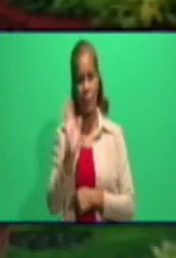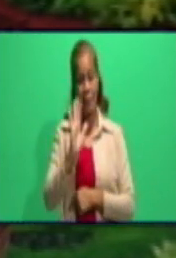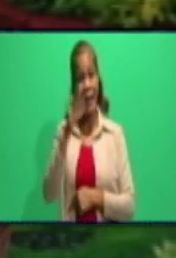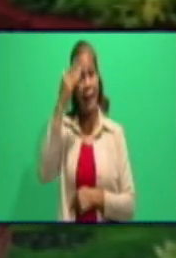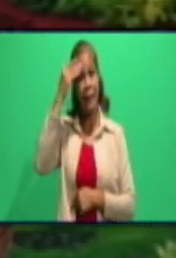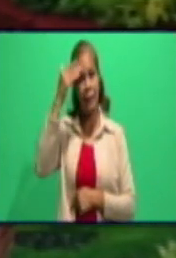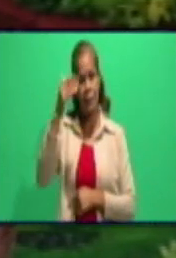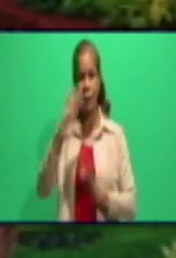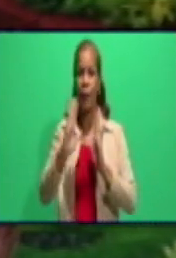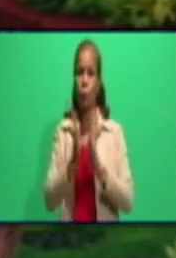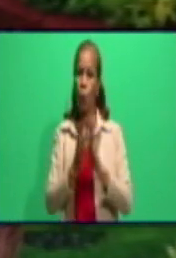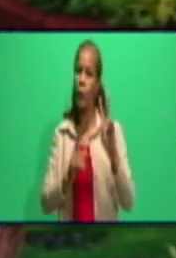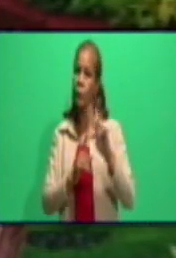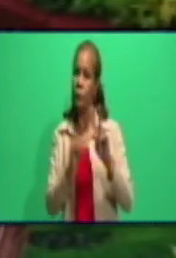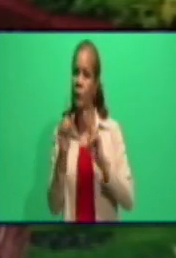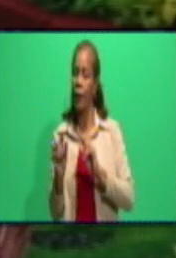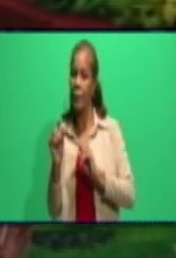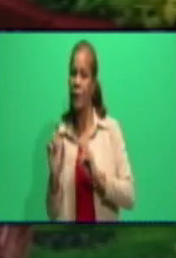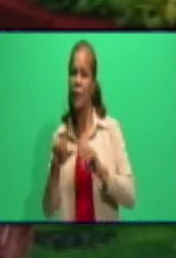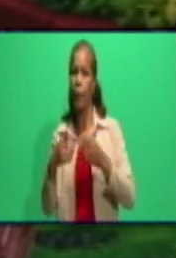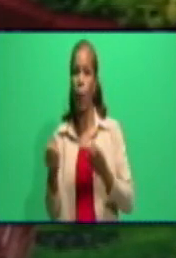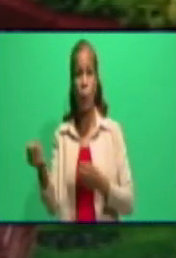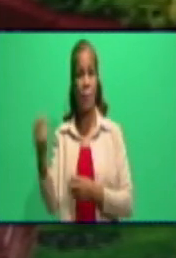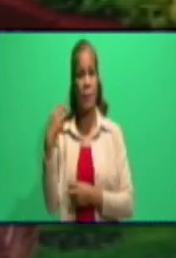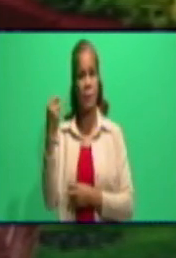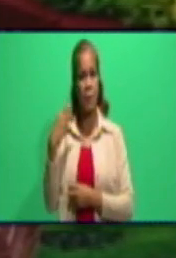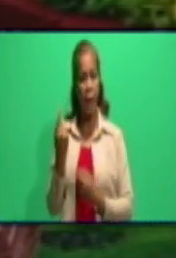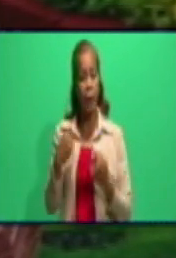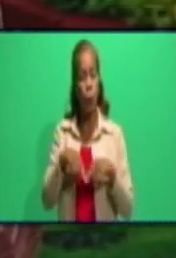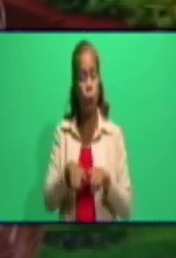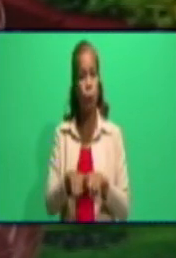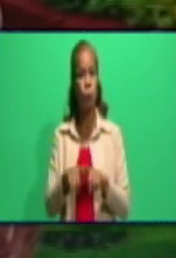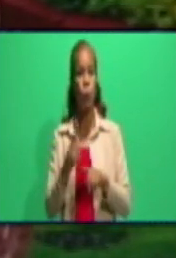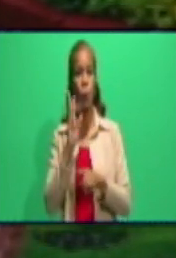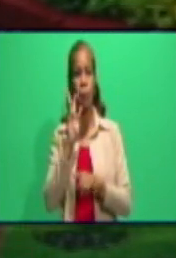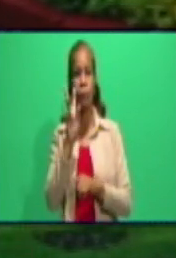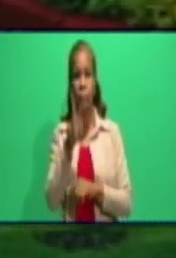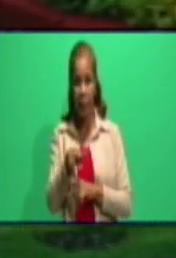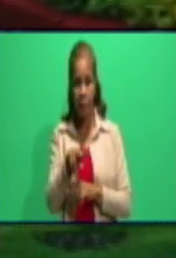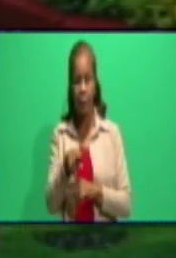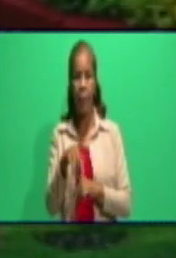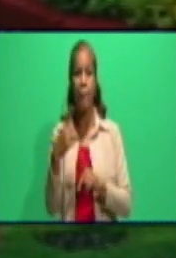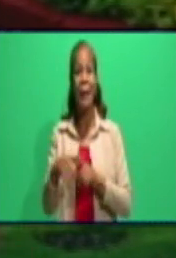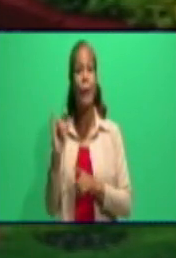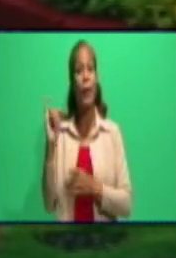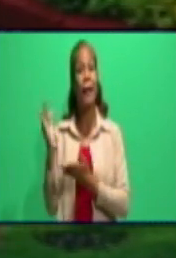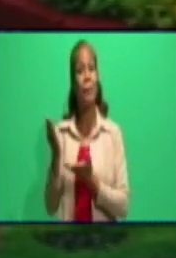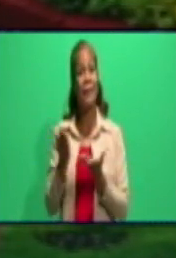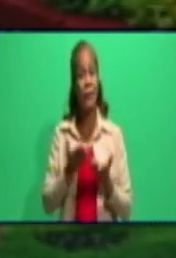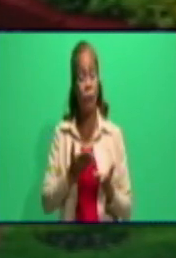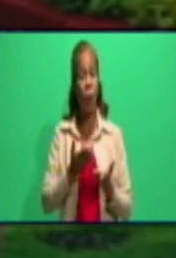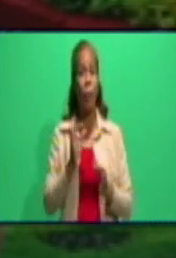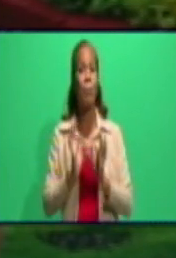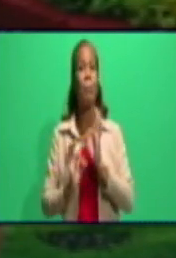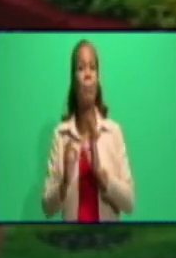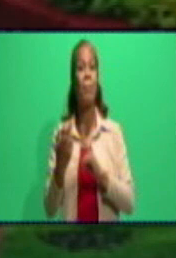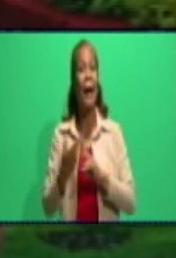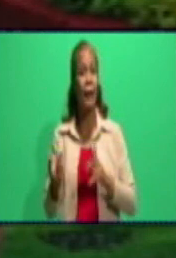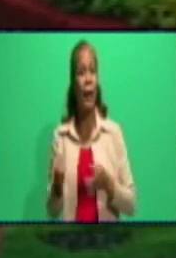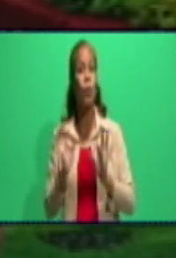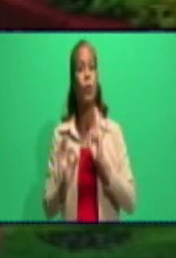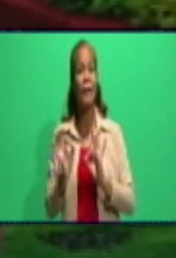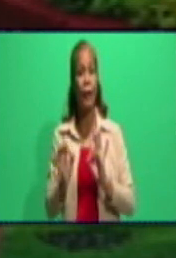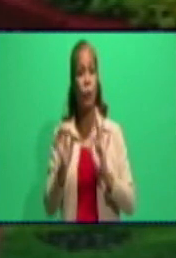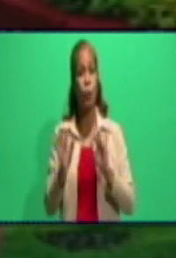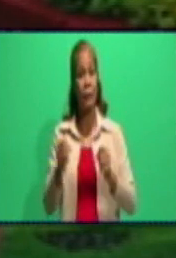a todos por los mensajes que han hecho llegar por la compañía a esta hora del mediodía, pero la invitación para cuidarnos, para mantenernos en